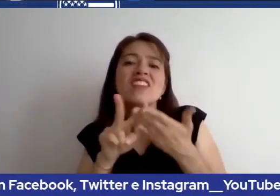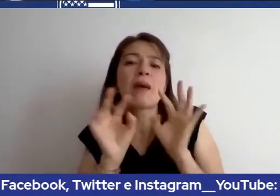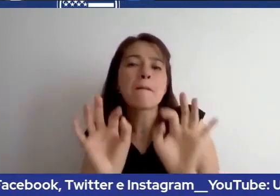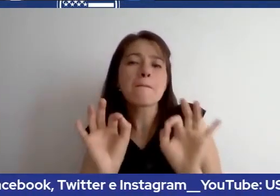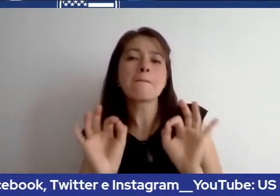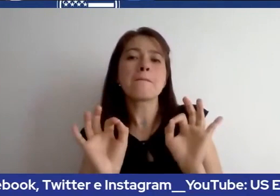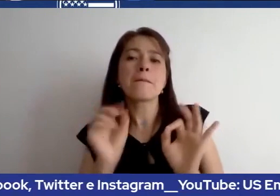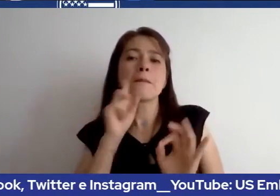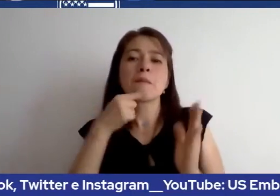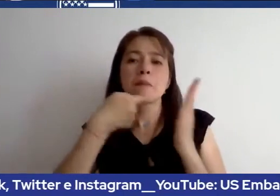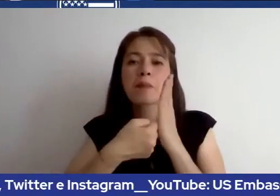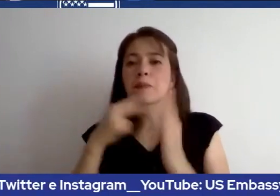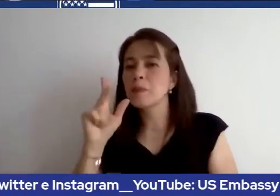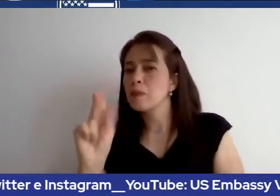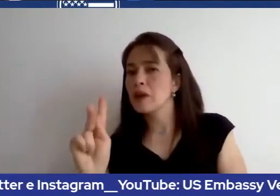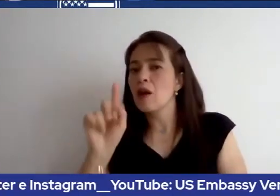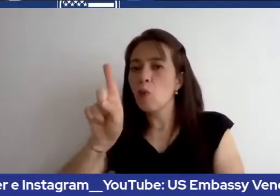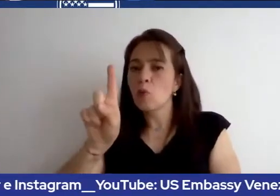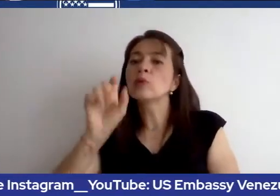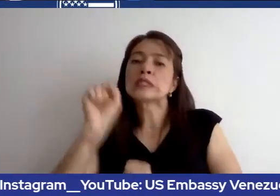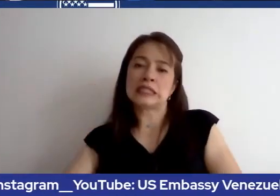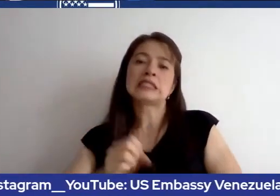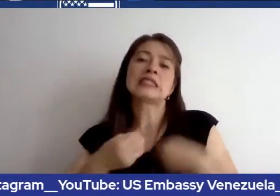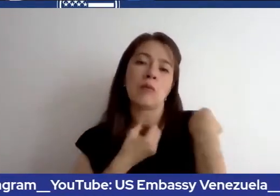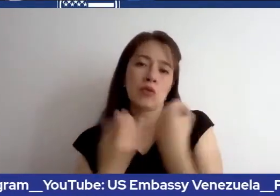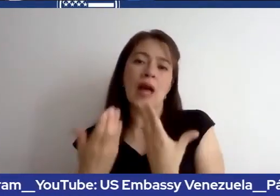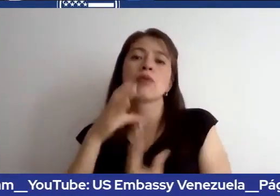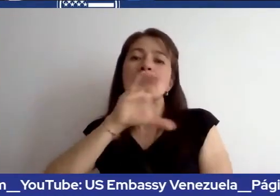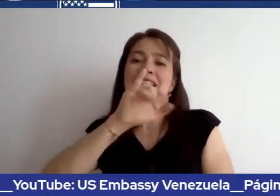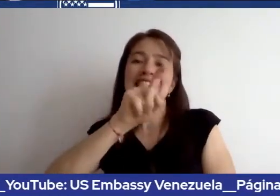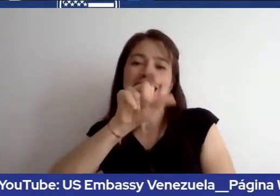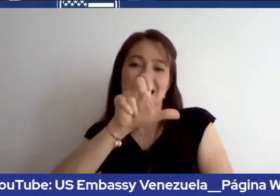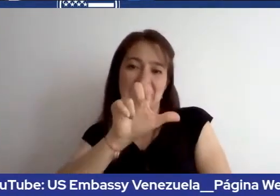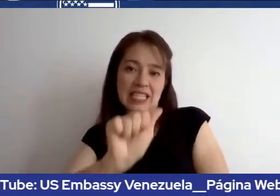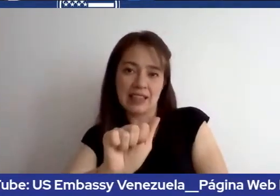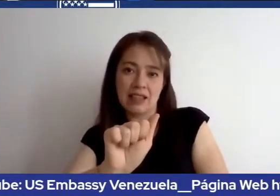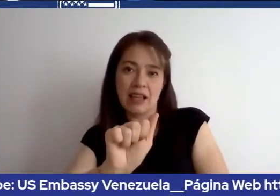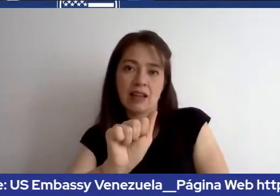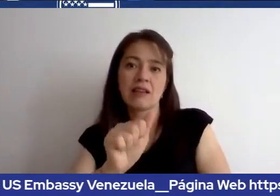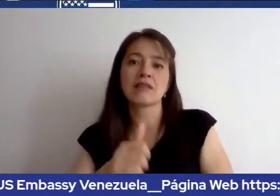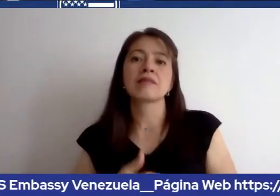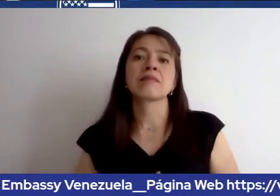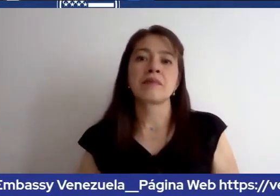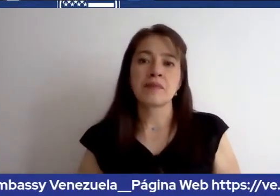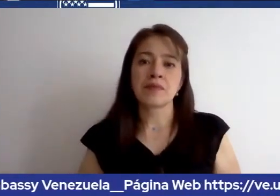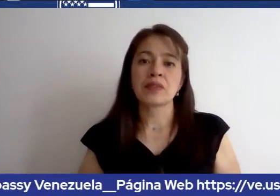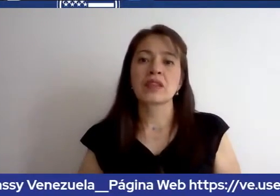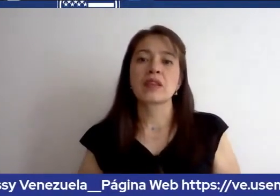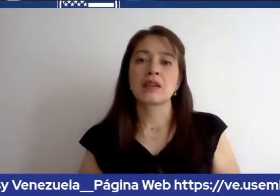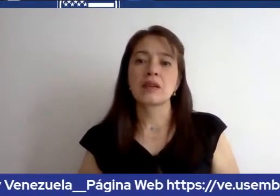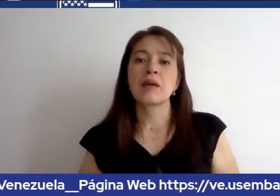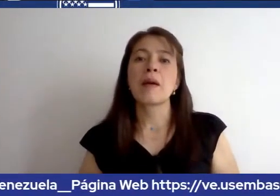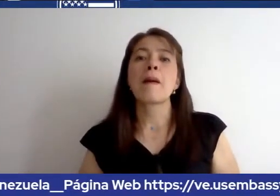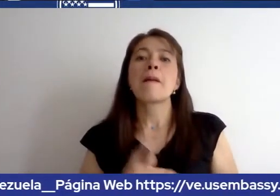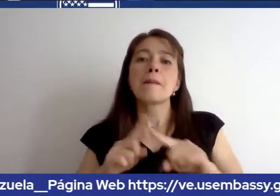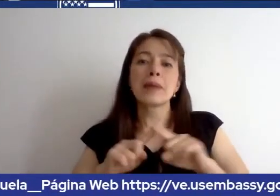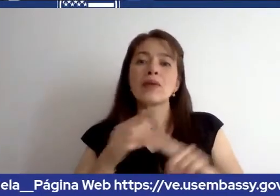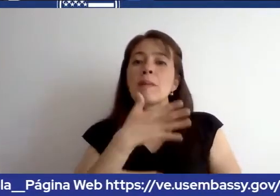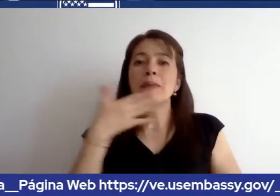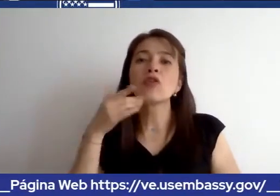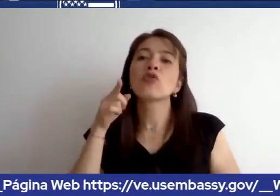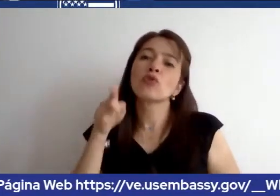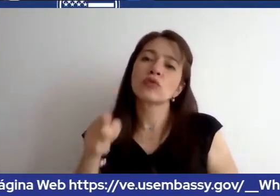mismo la entrevista de usted mismo vamos a contactarnos con usted por correo